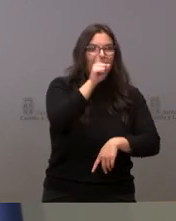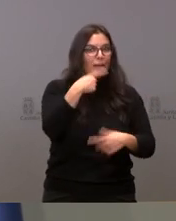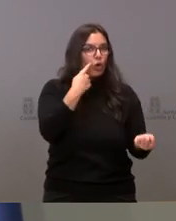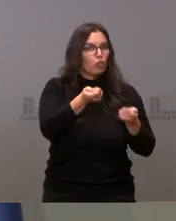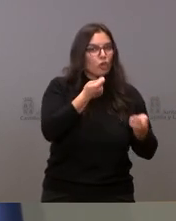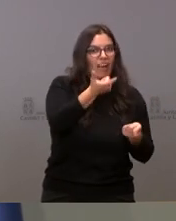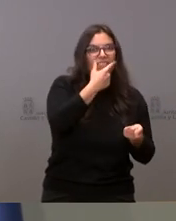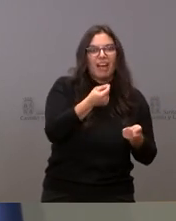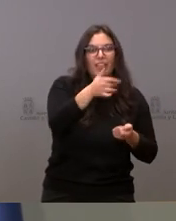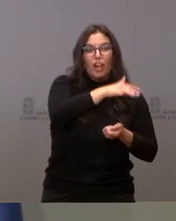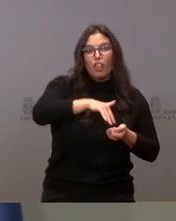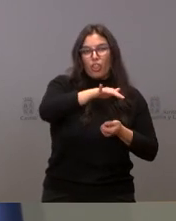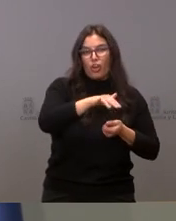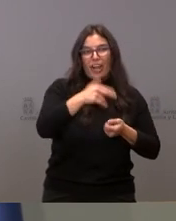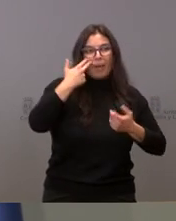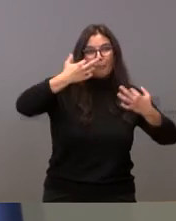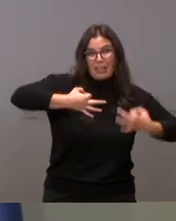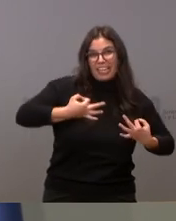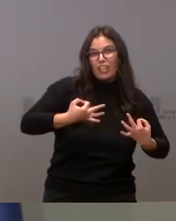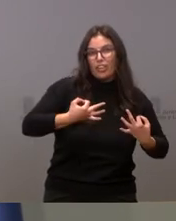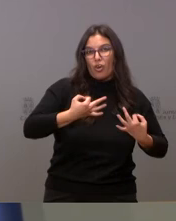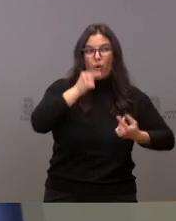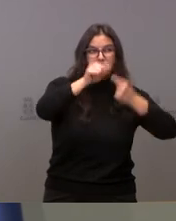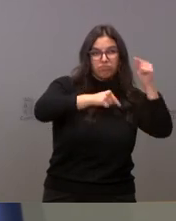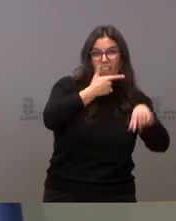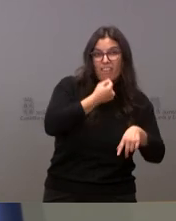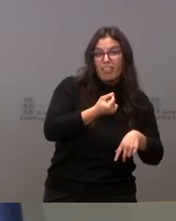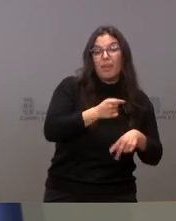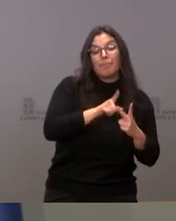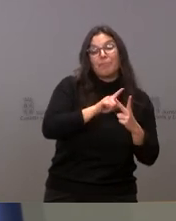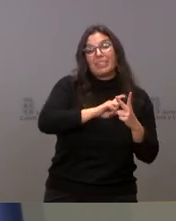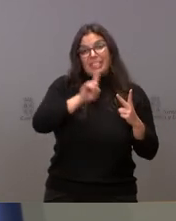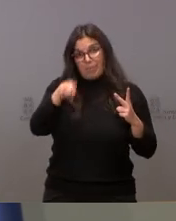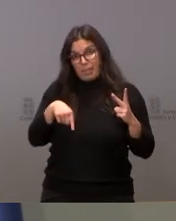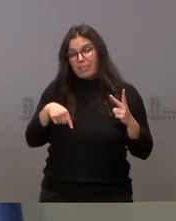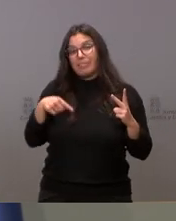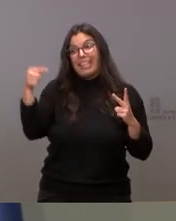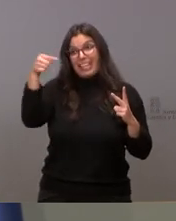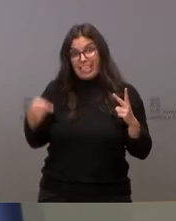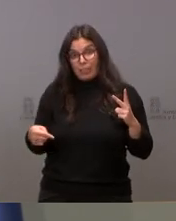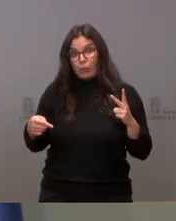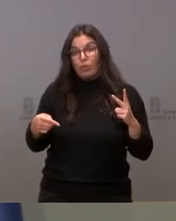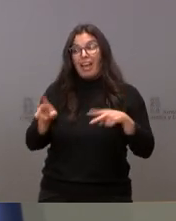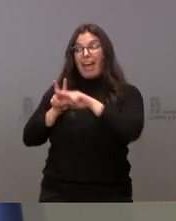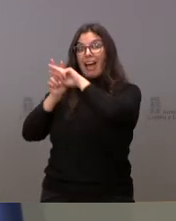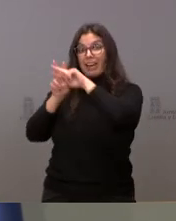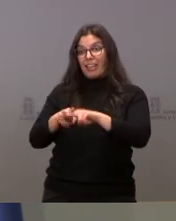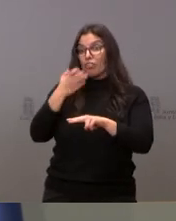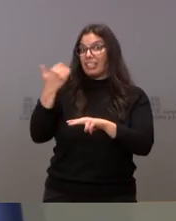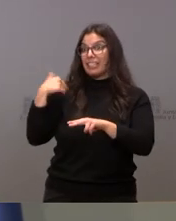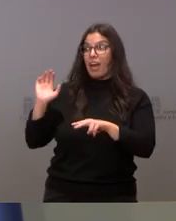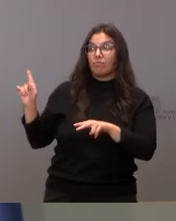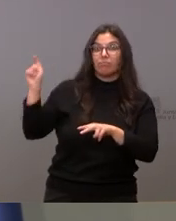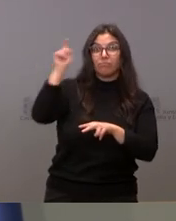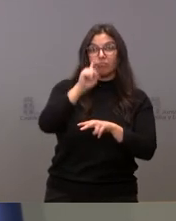en zonas de riesgo, pero también hace un análisis de lo que ha ocurrido en los sitios donde se ha instaurado el pasaporte COVID